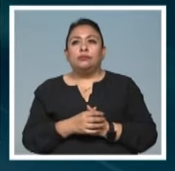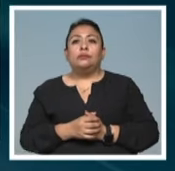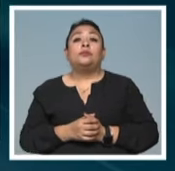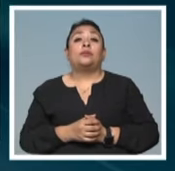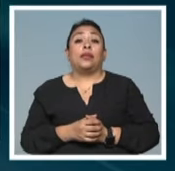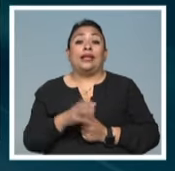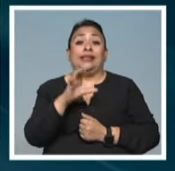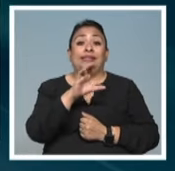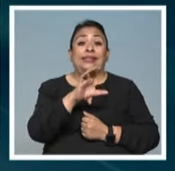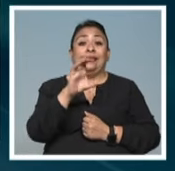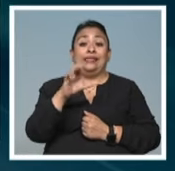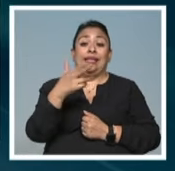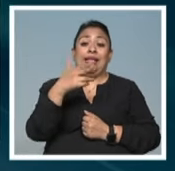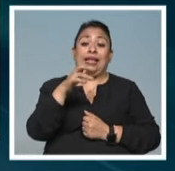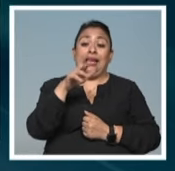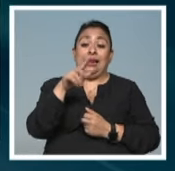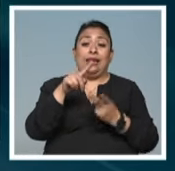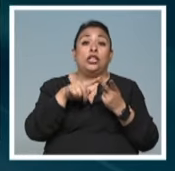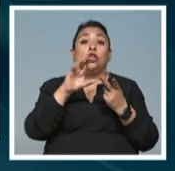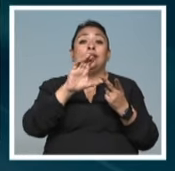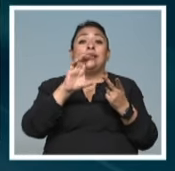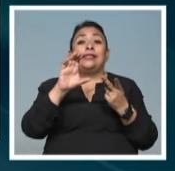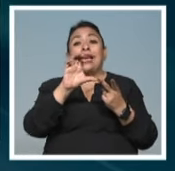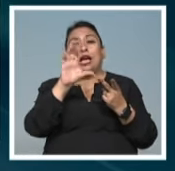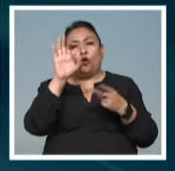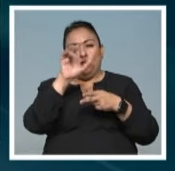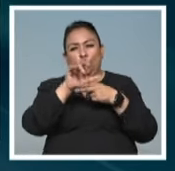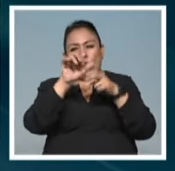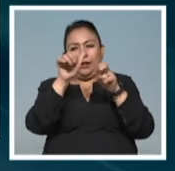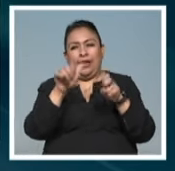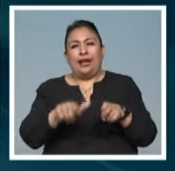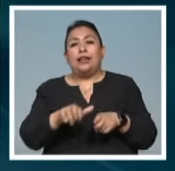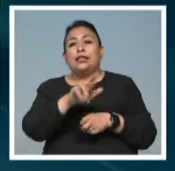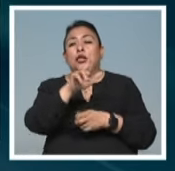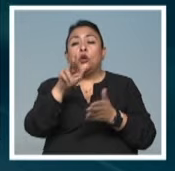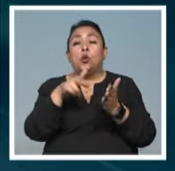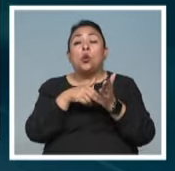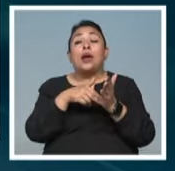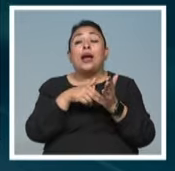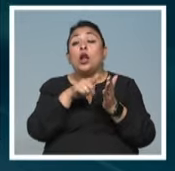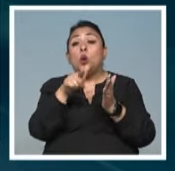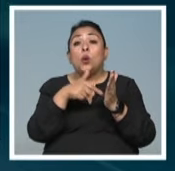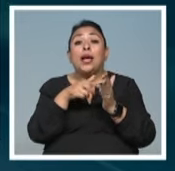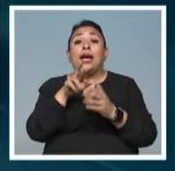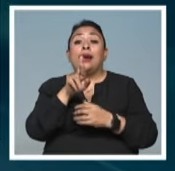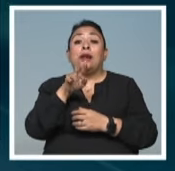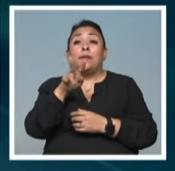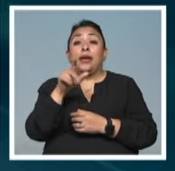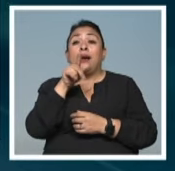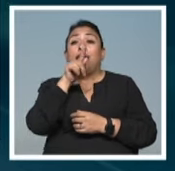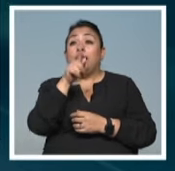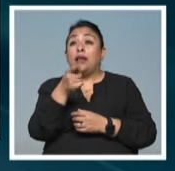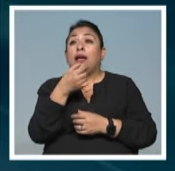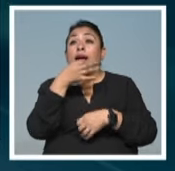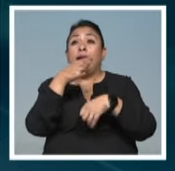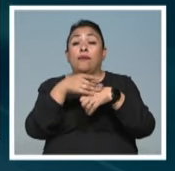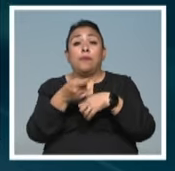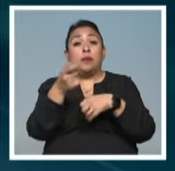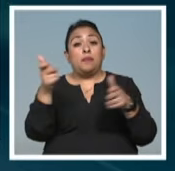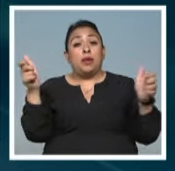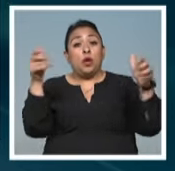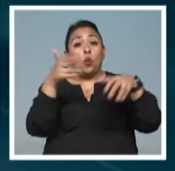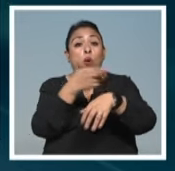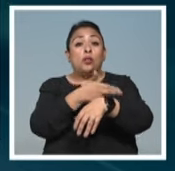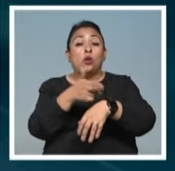El Centro Cultural Helénico y el Centro Cultural para la Cultura y las Artes de la Ribera de Jalisco anunciaron el primer encuentro de gestoras 2024,